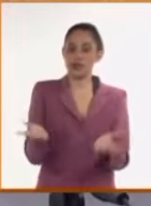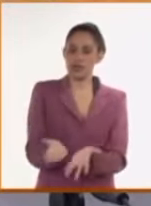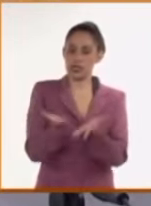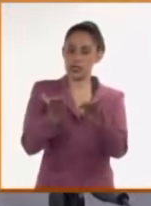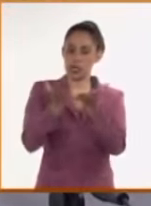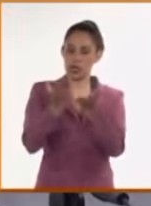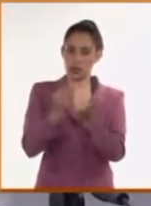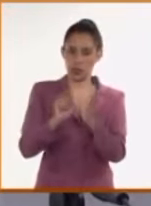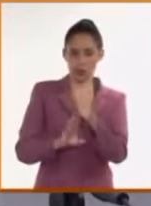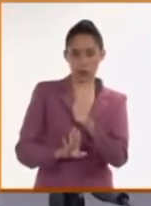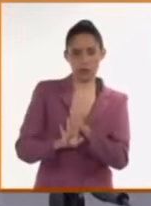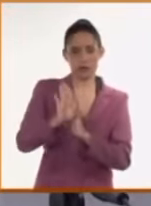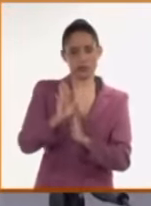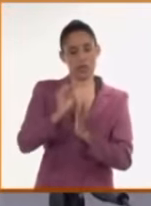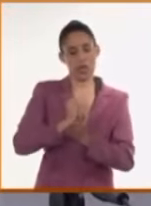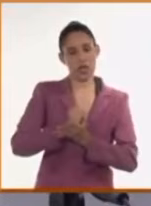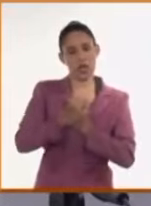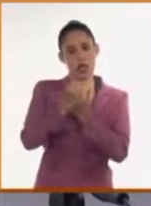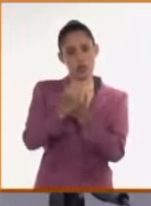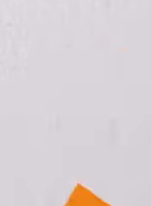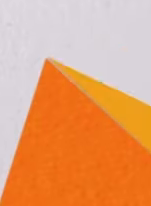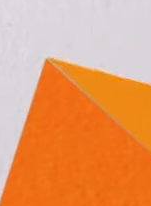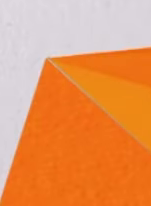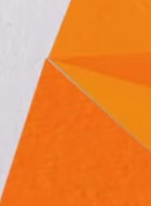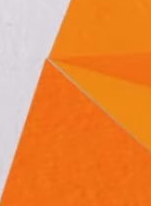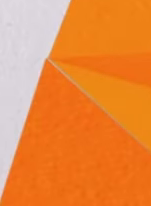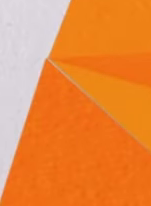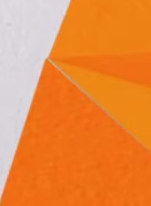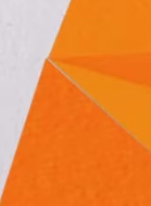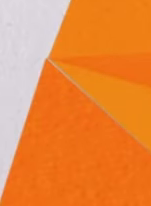y ahora ayuda de emergencia.